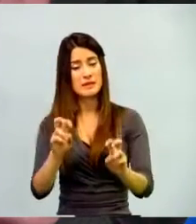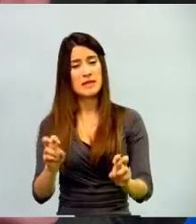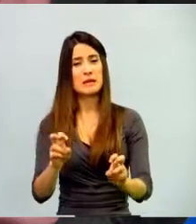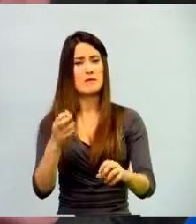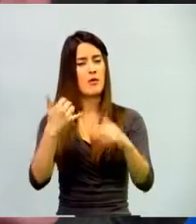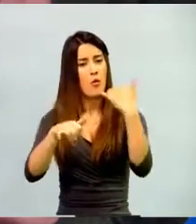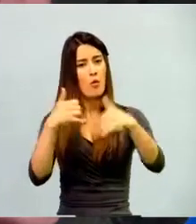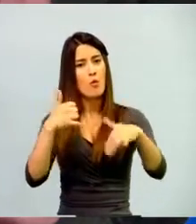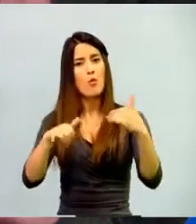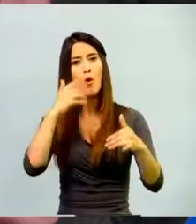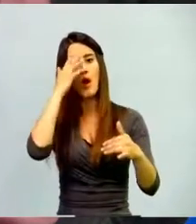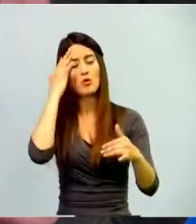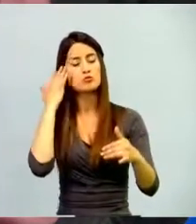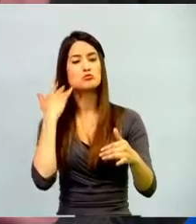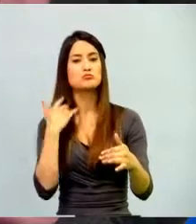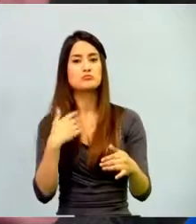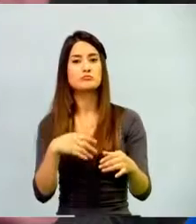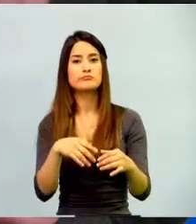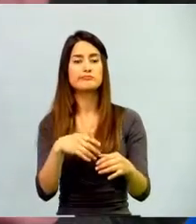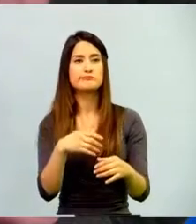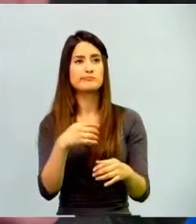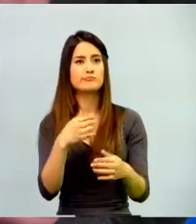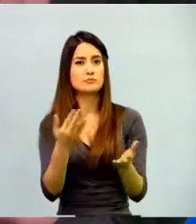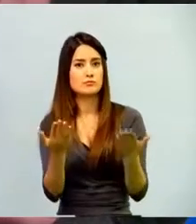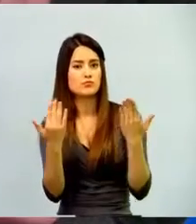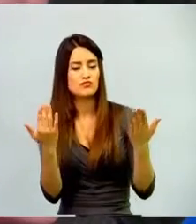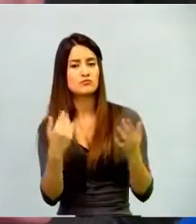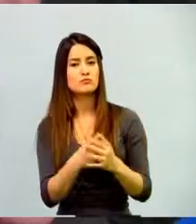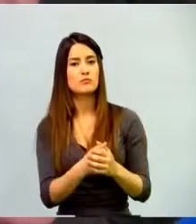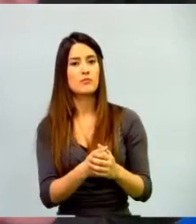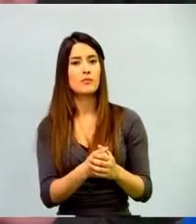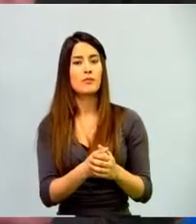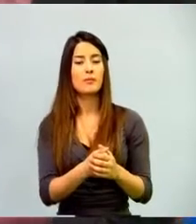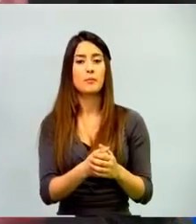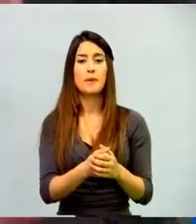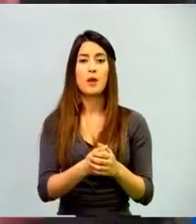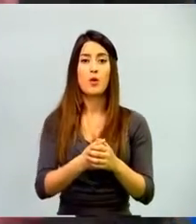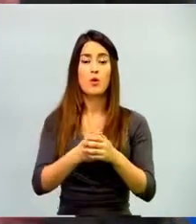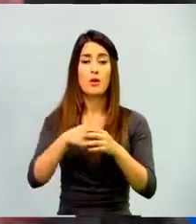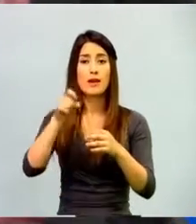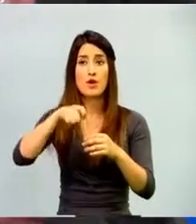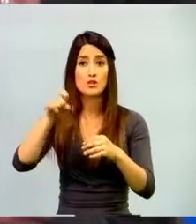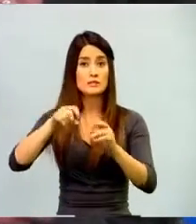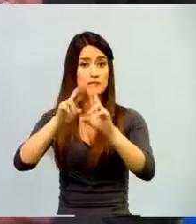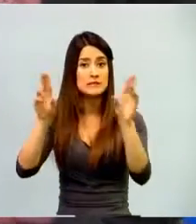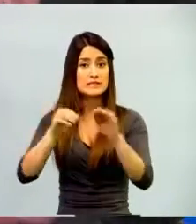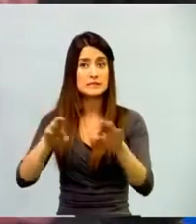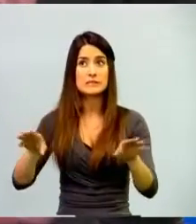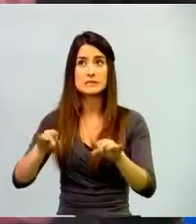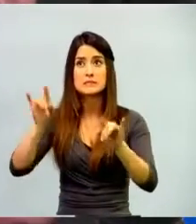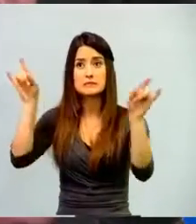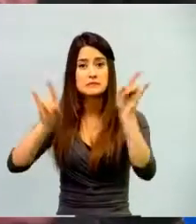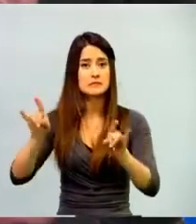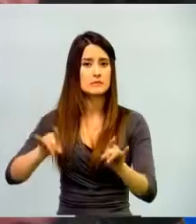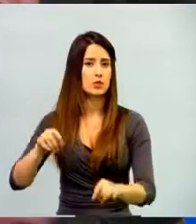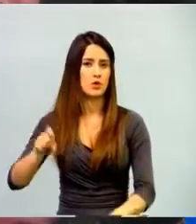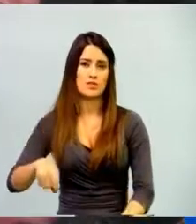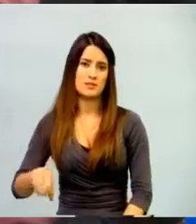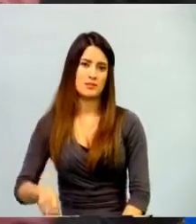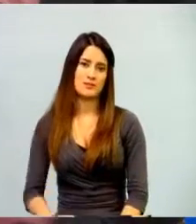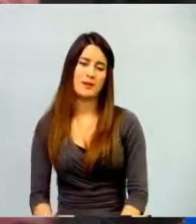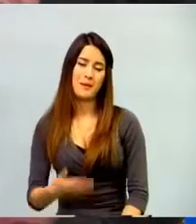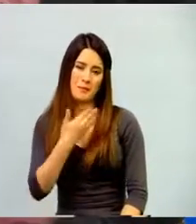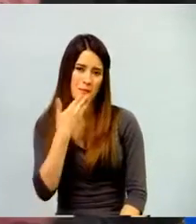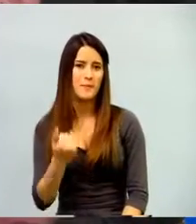El lío que tienen los juegos es que cuando son en línea y la institución es rural y no tiene los